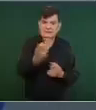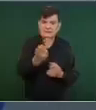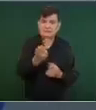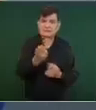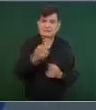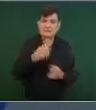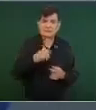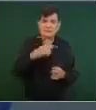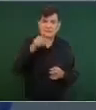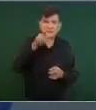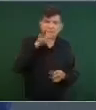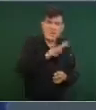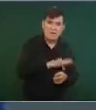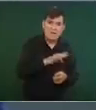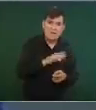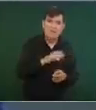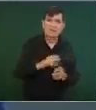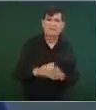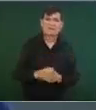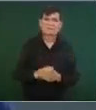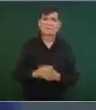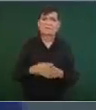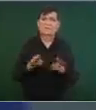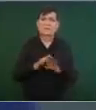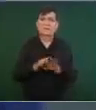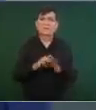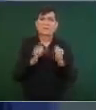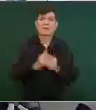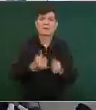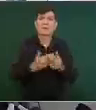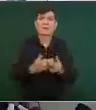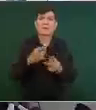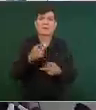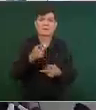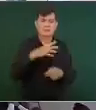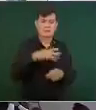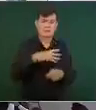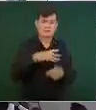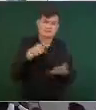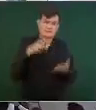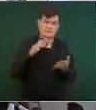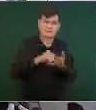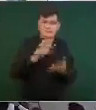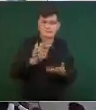quedan mal ellos. ¿Cómo queda el Poder Judicial? Sí.